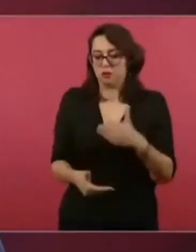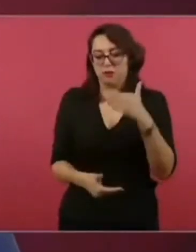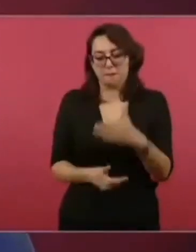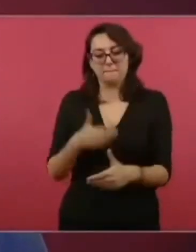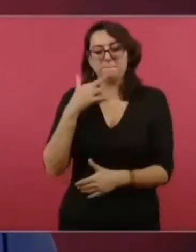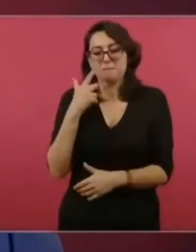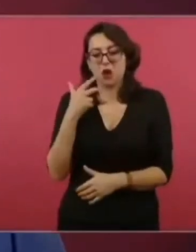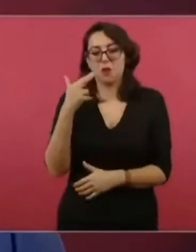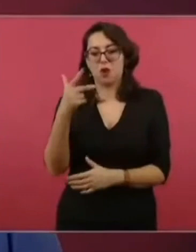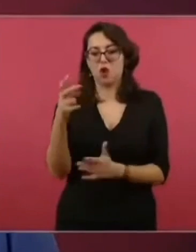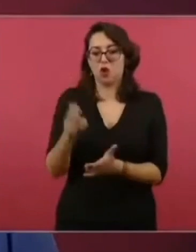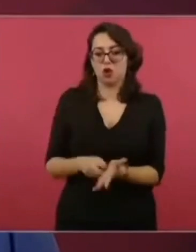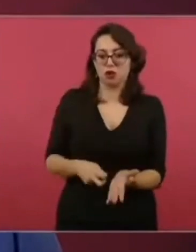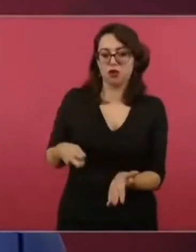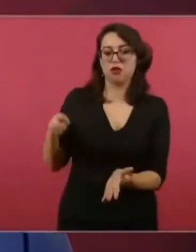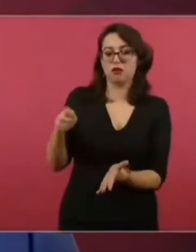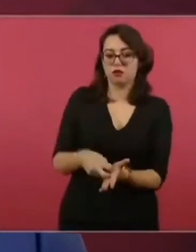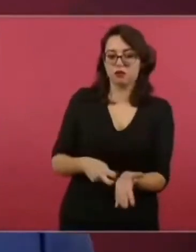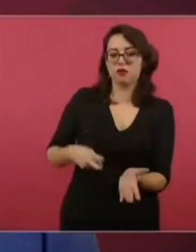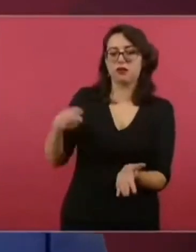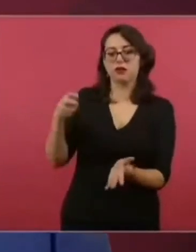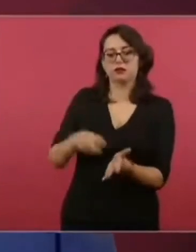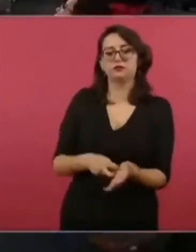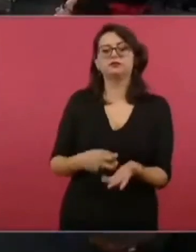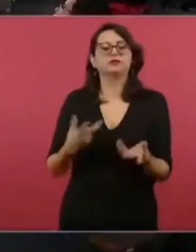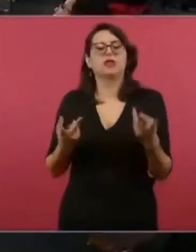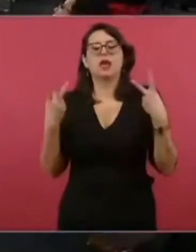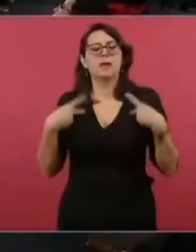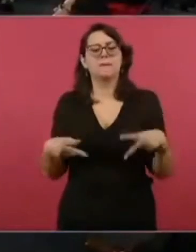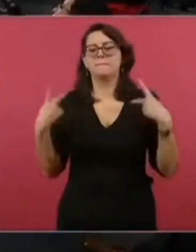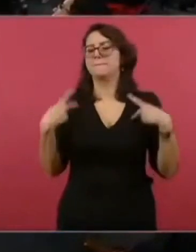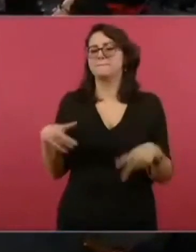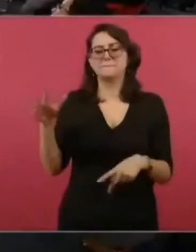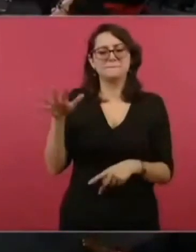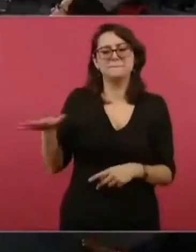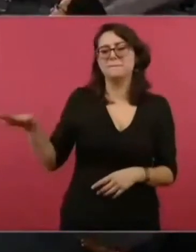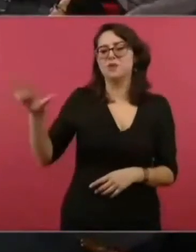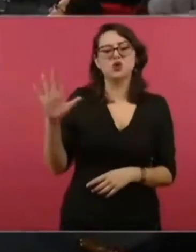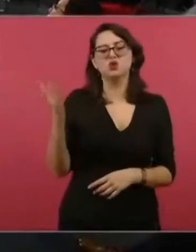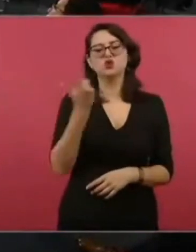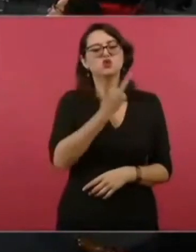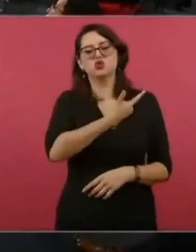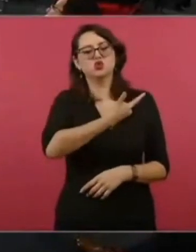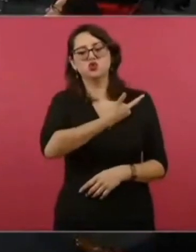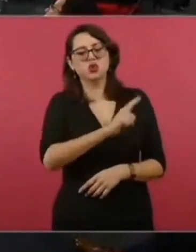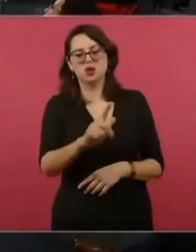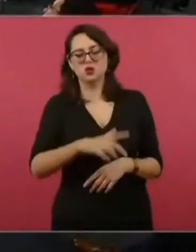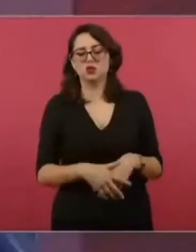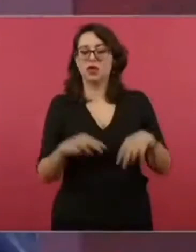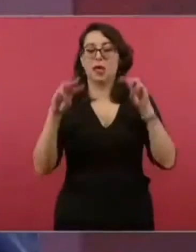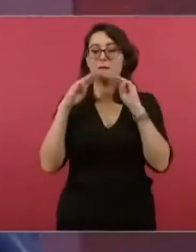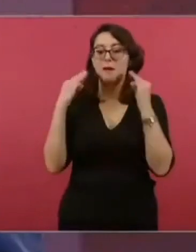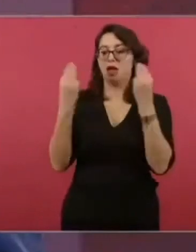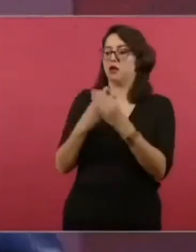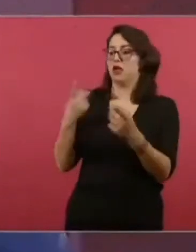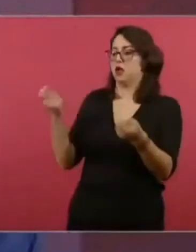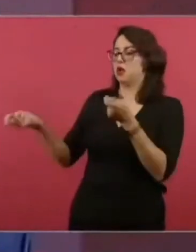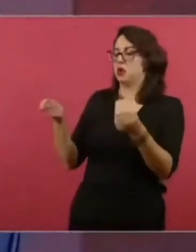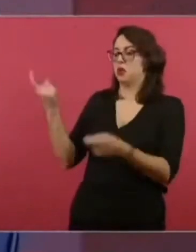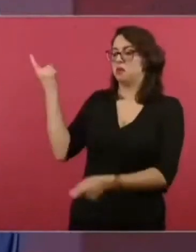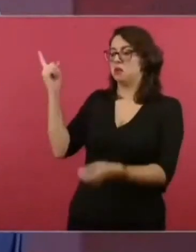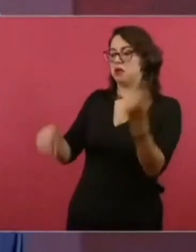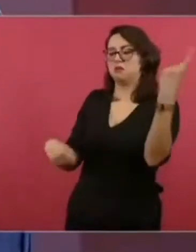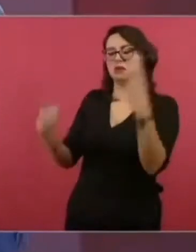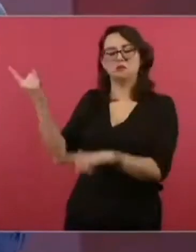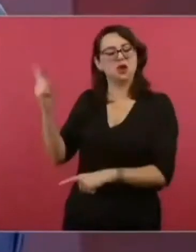ser utilizada por la delincuencia. Además,